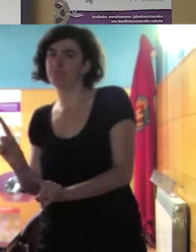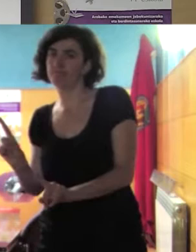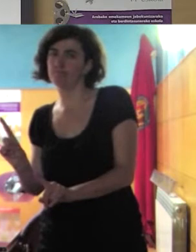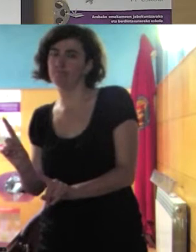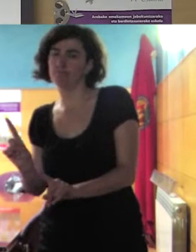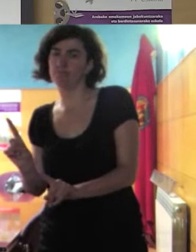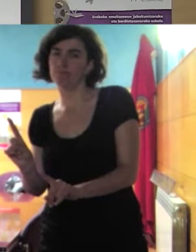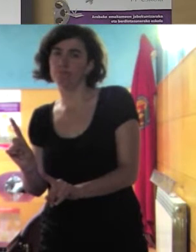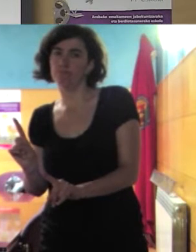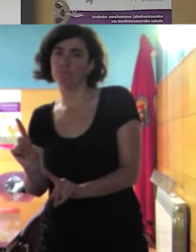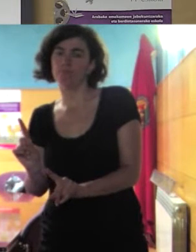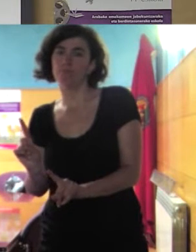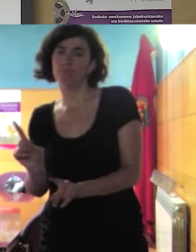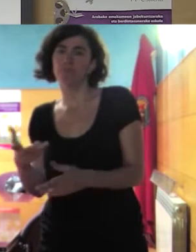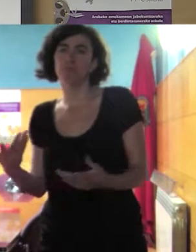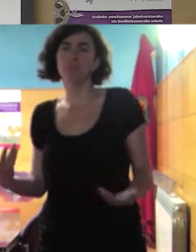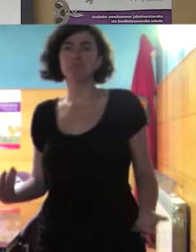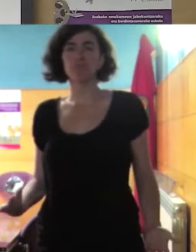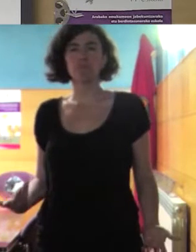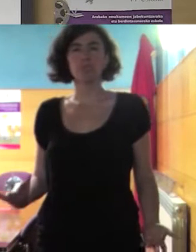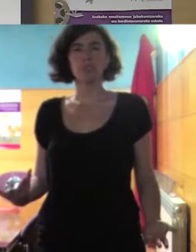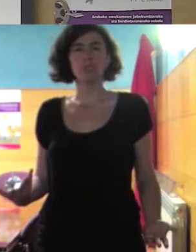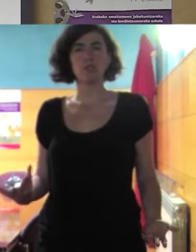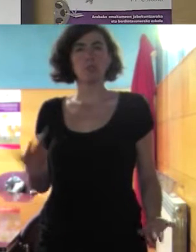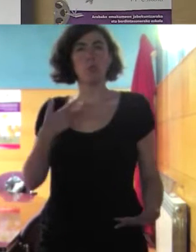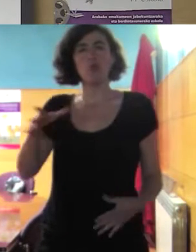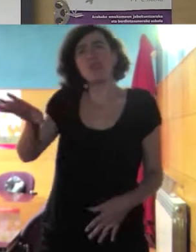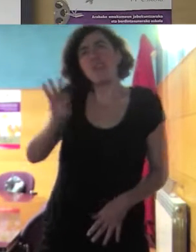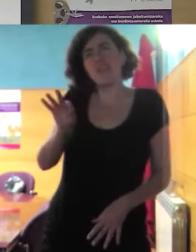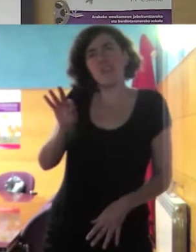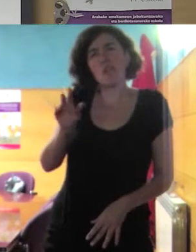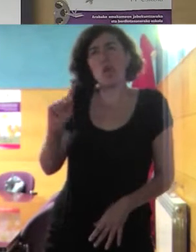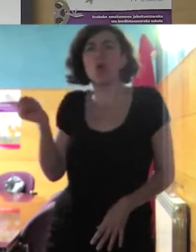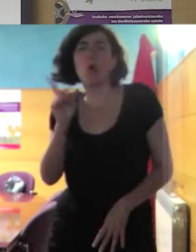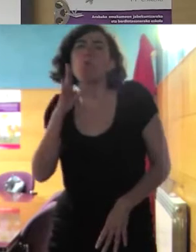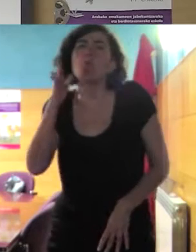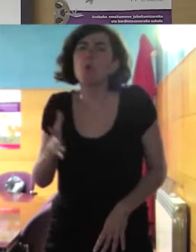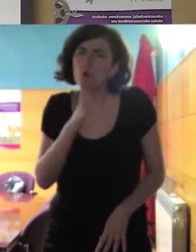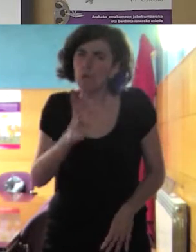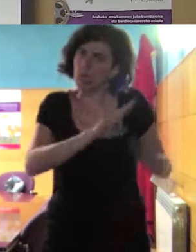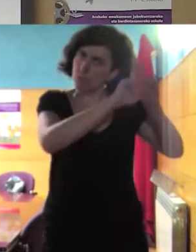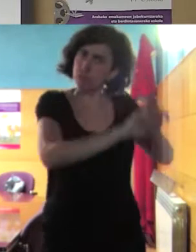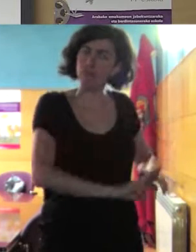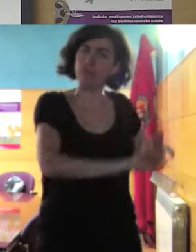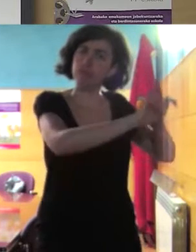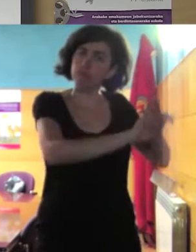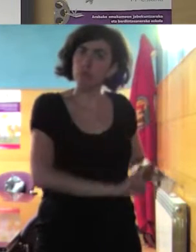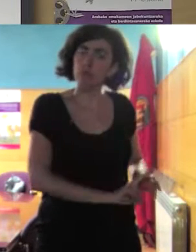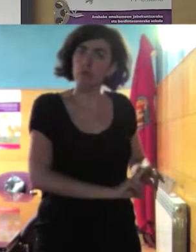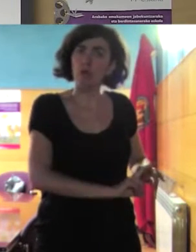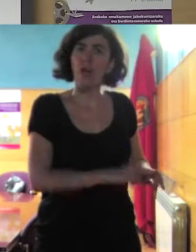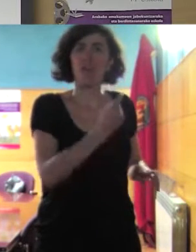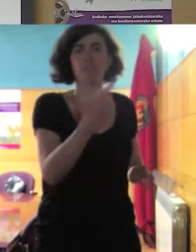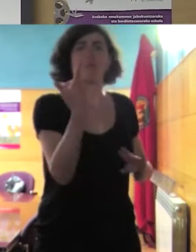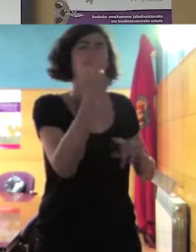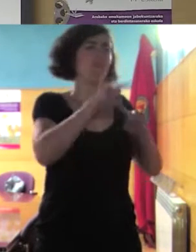detrás de esa decisión y a veces es necesario pues hablar mucho